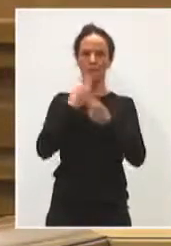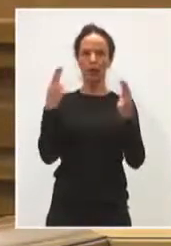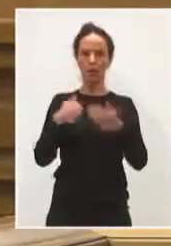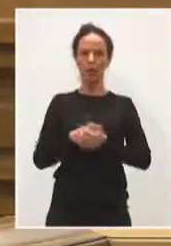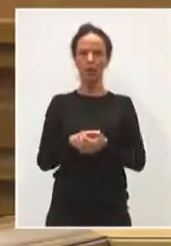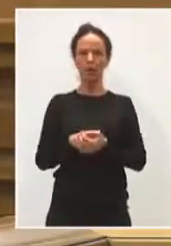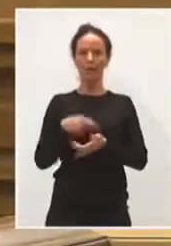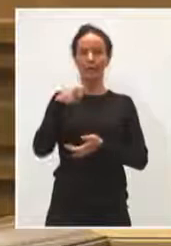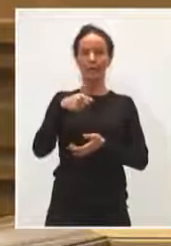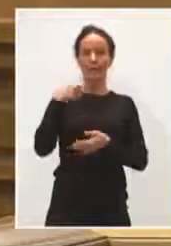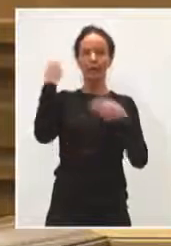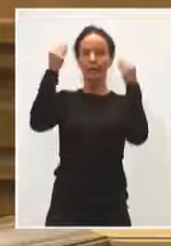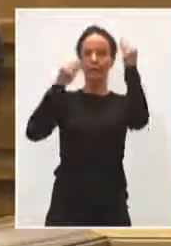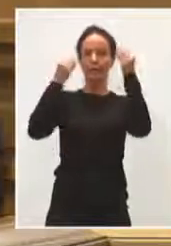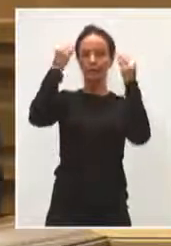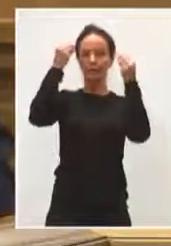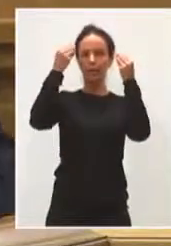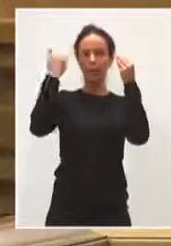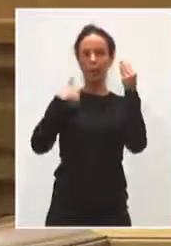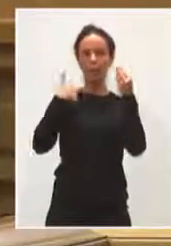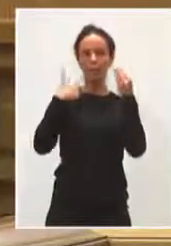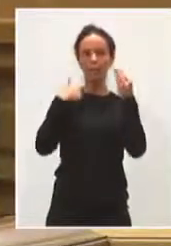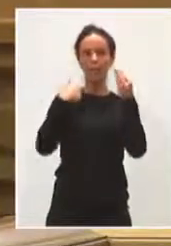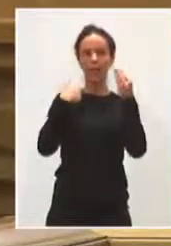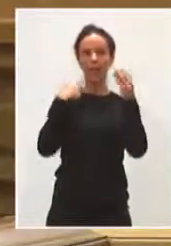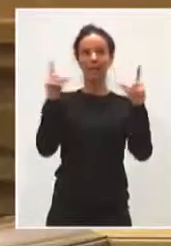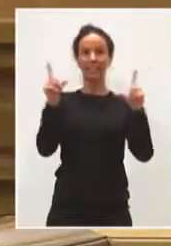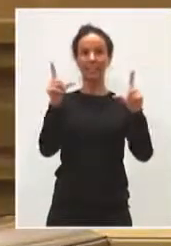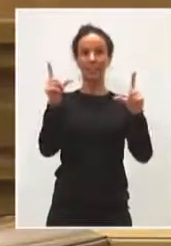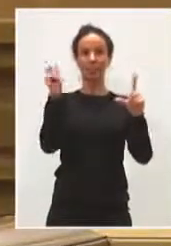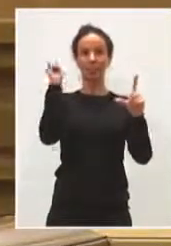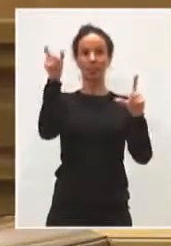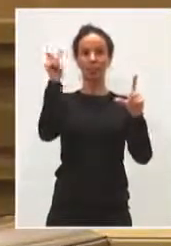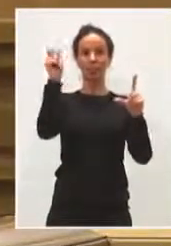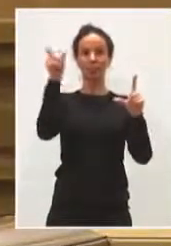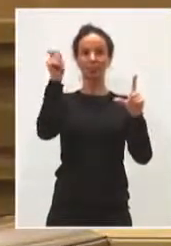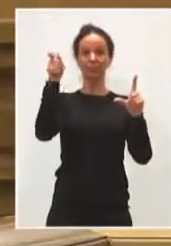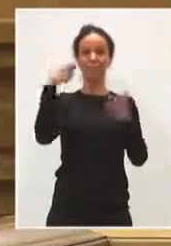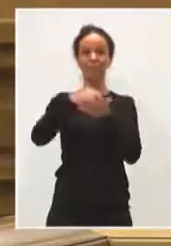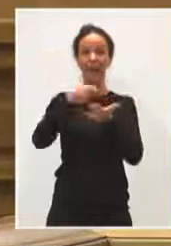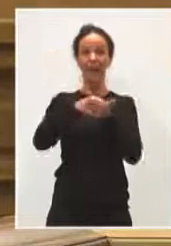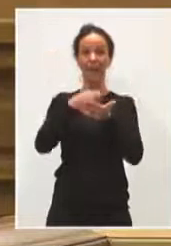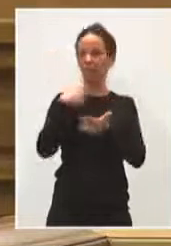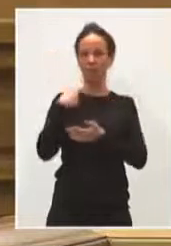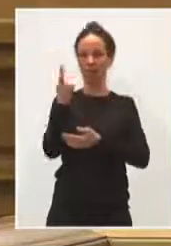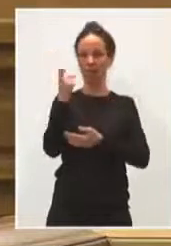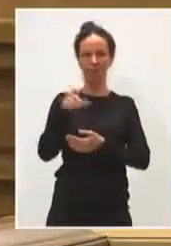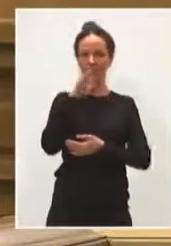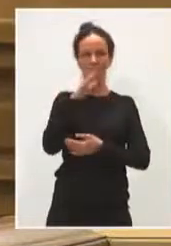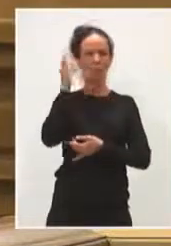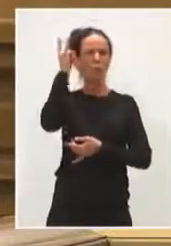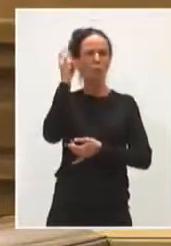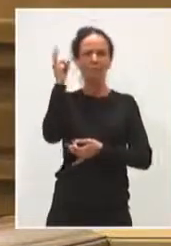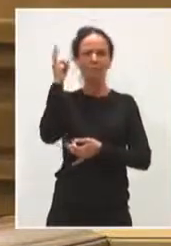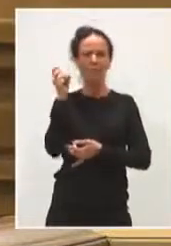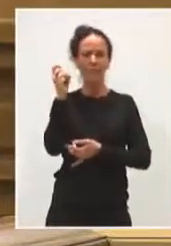Ese planteamiento de que incluso ya no haya que pagar por echar a la televisión, tanta polémica que a veces hay. No, que va haber el Wi-Fi accesible para que todo el